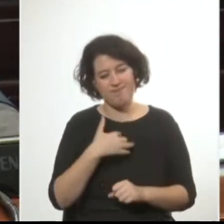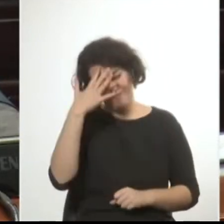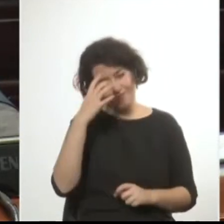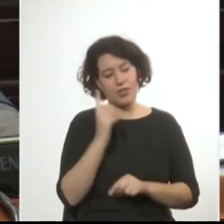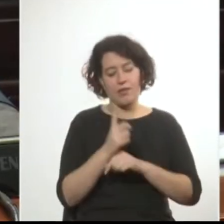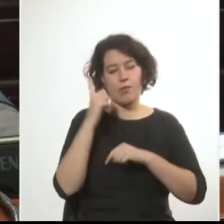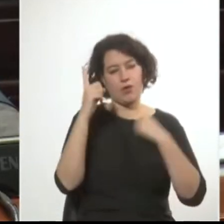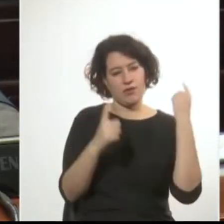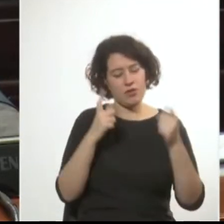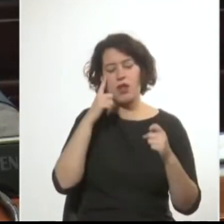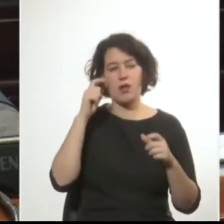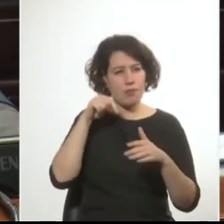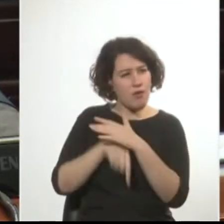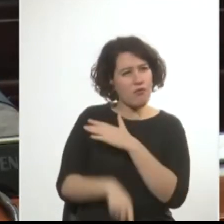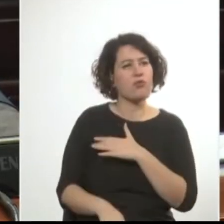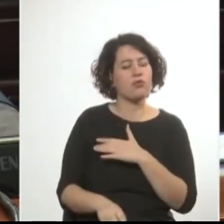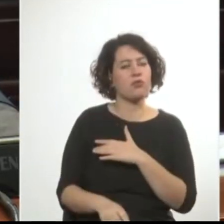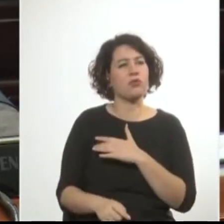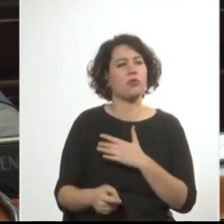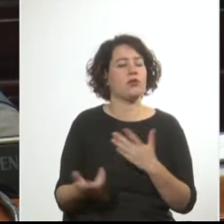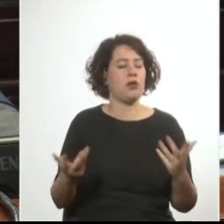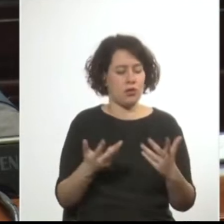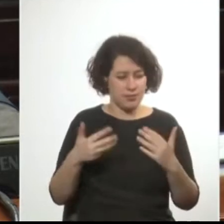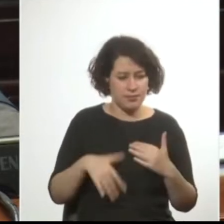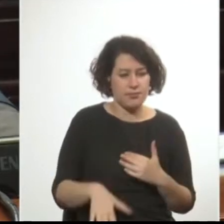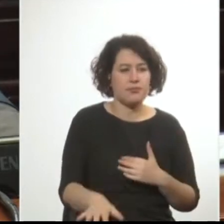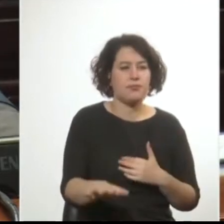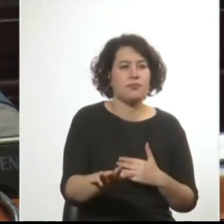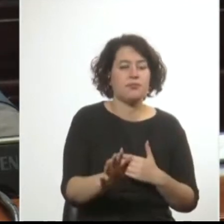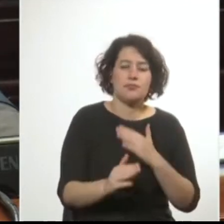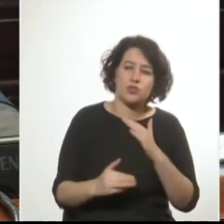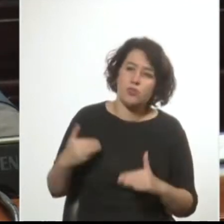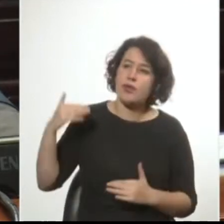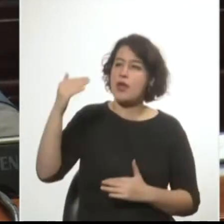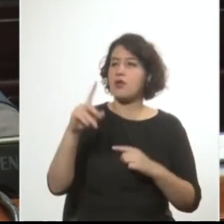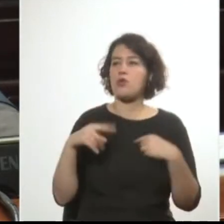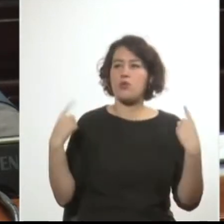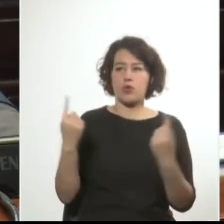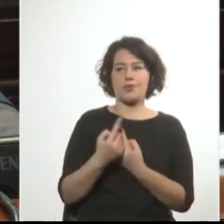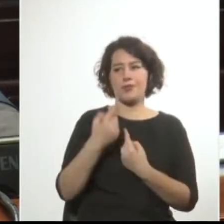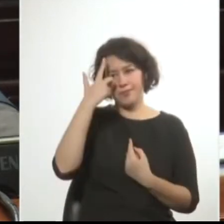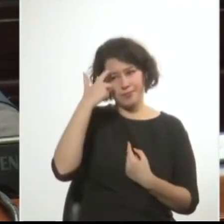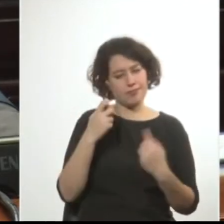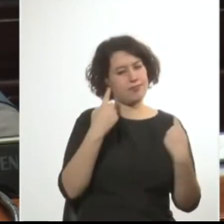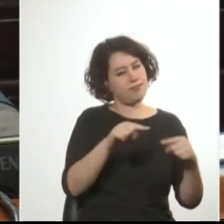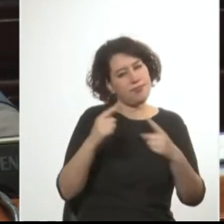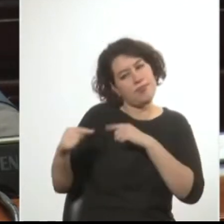profundamente y dar los pasos necesarios para superar nuestros desencuentros del pasado